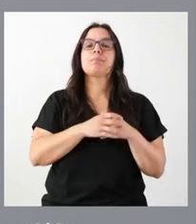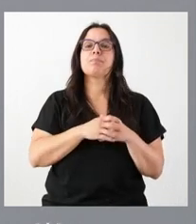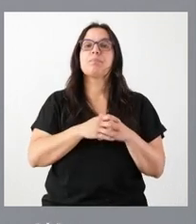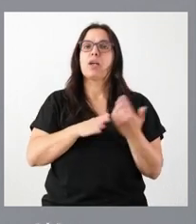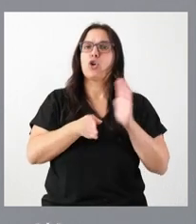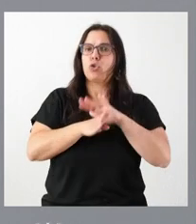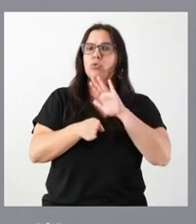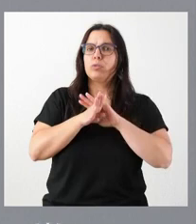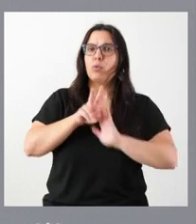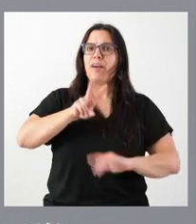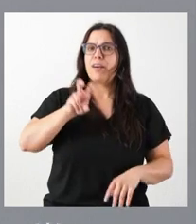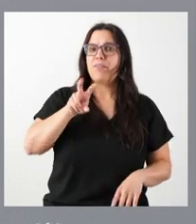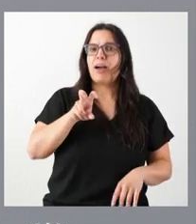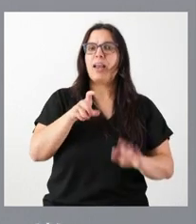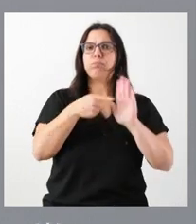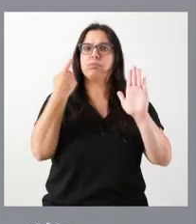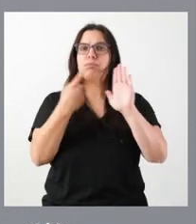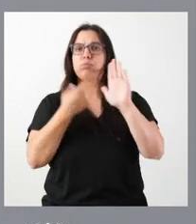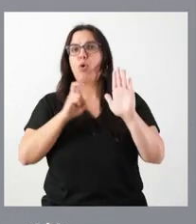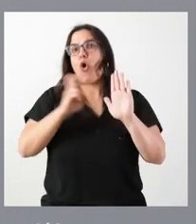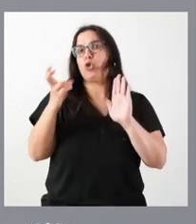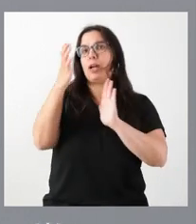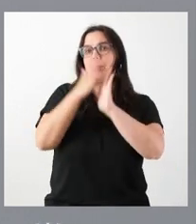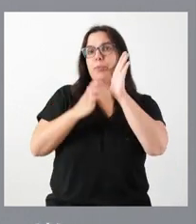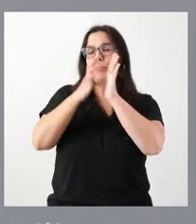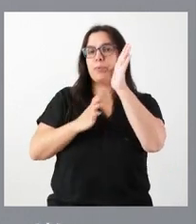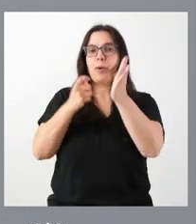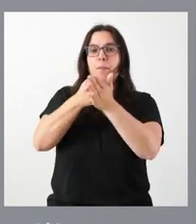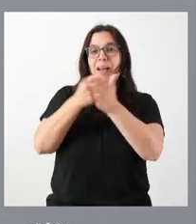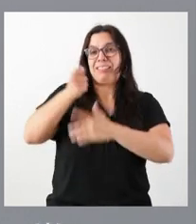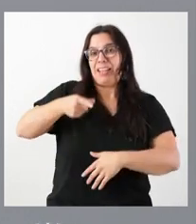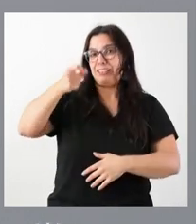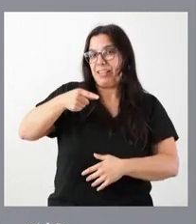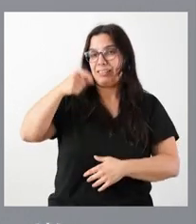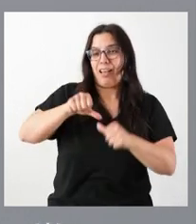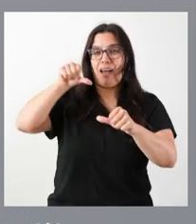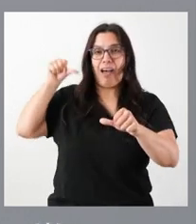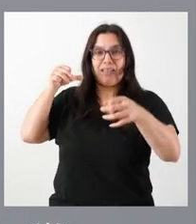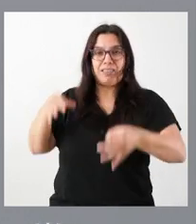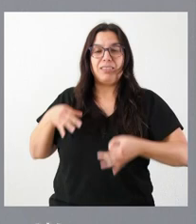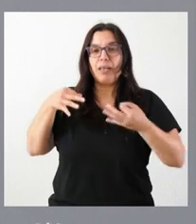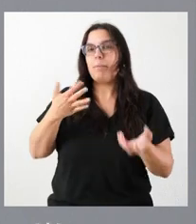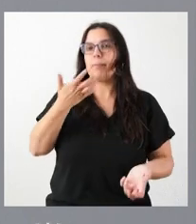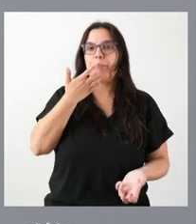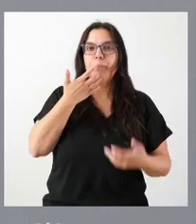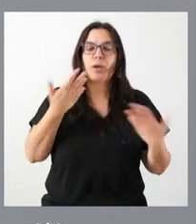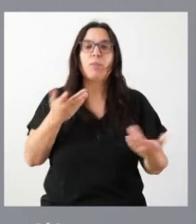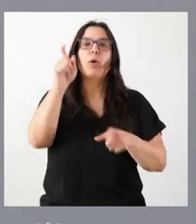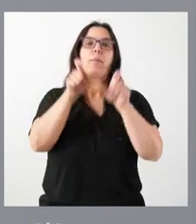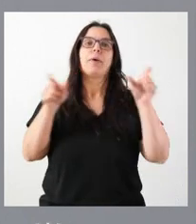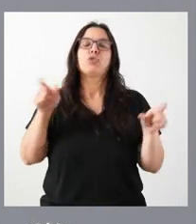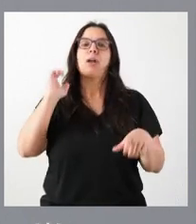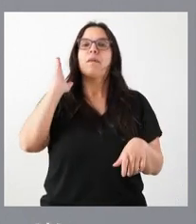vigentes las exenciones y bonificaciones de pago ya habituales, que se refiere a las personas